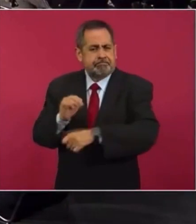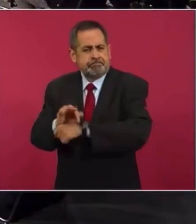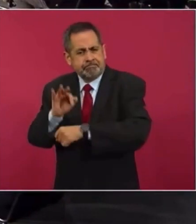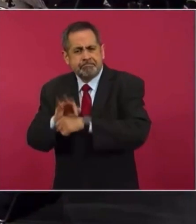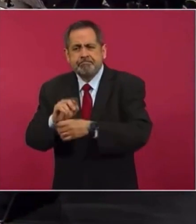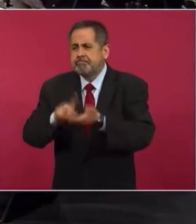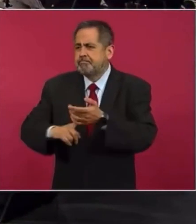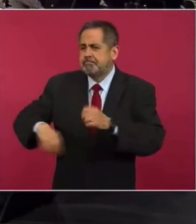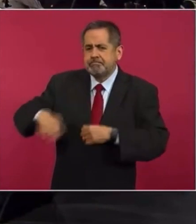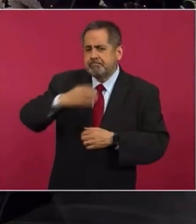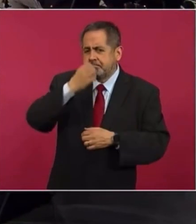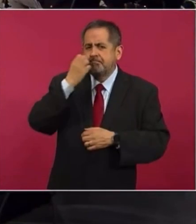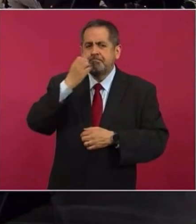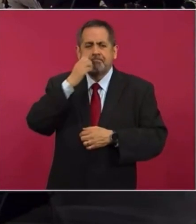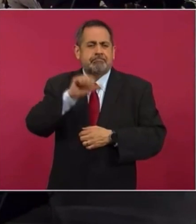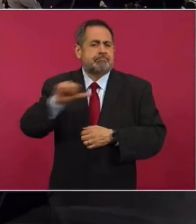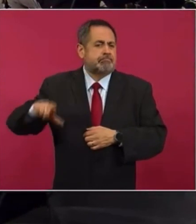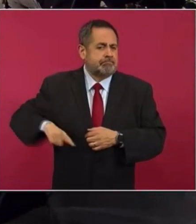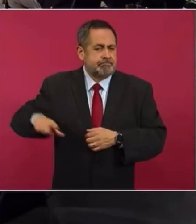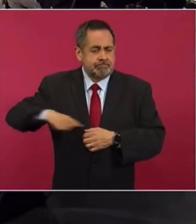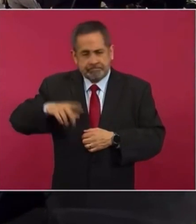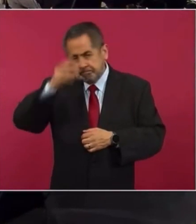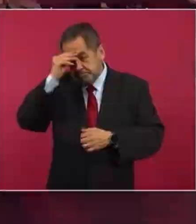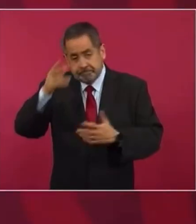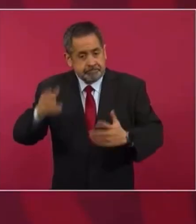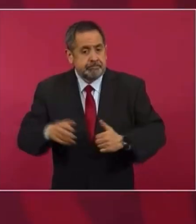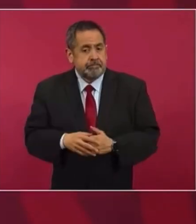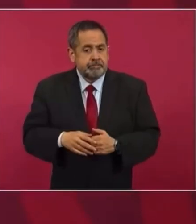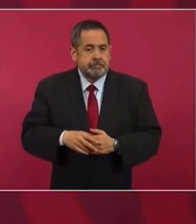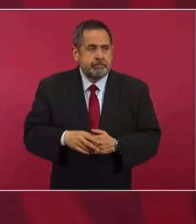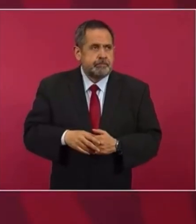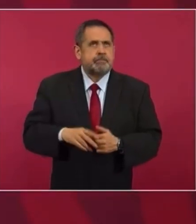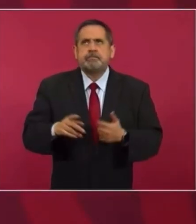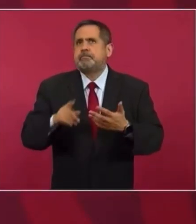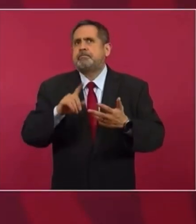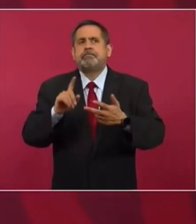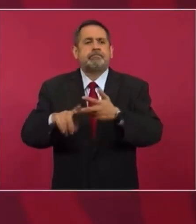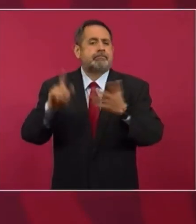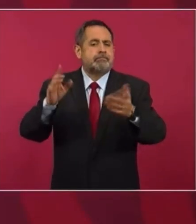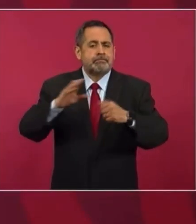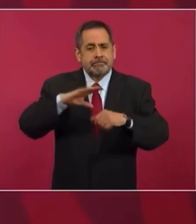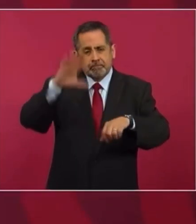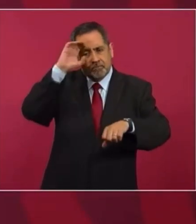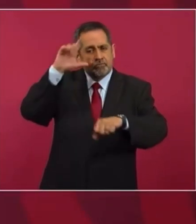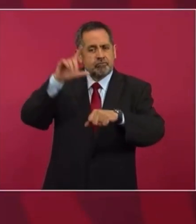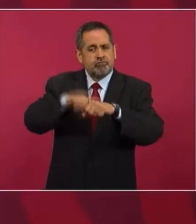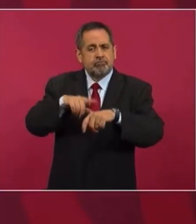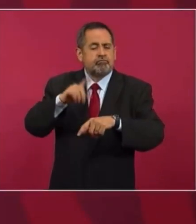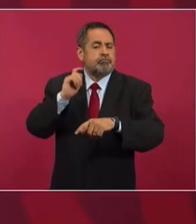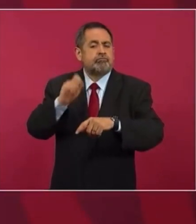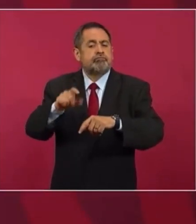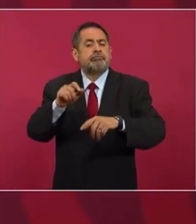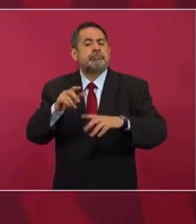En lo cultural vamos a desarrollar